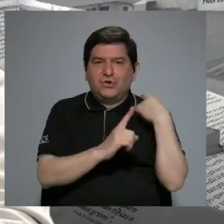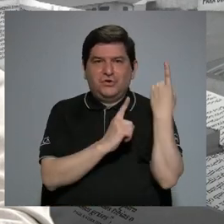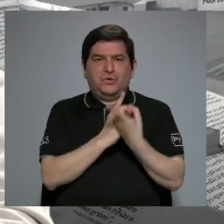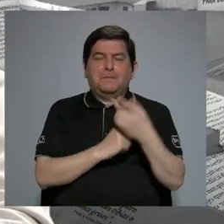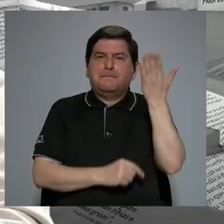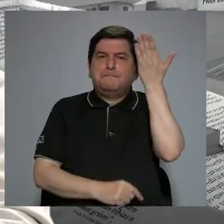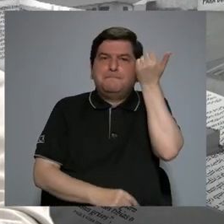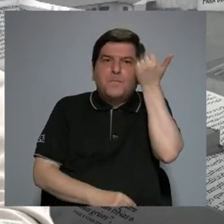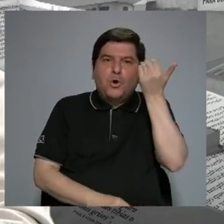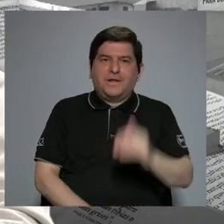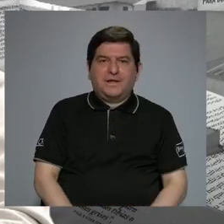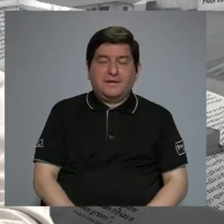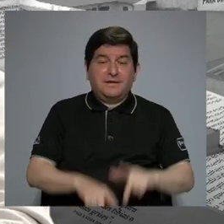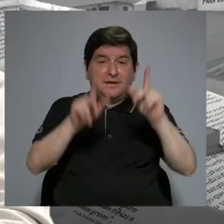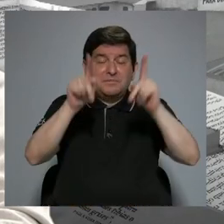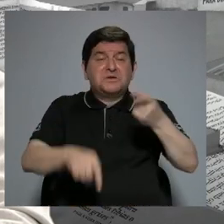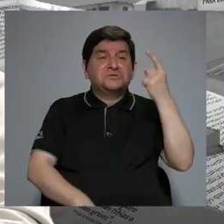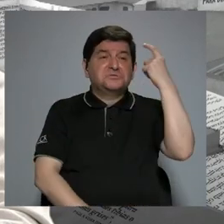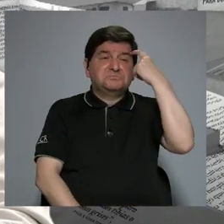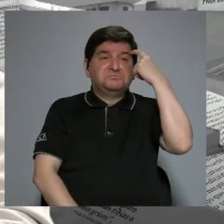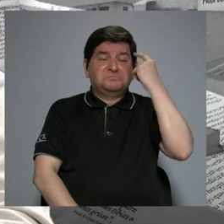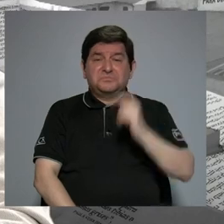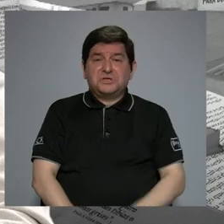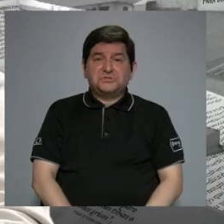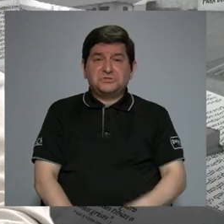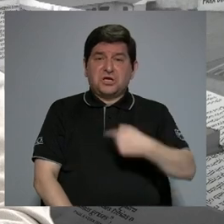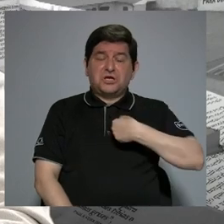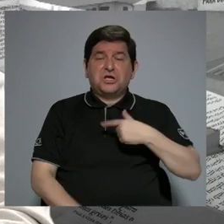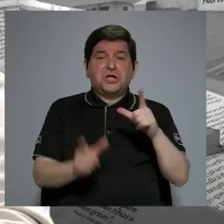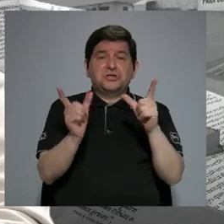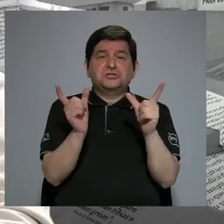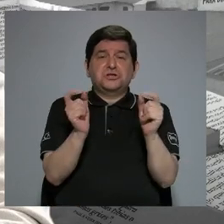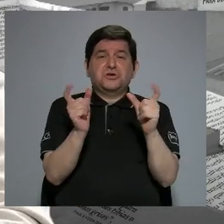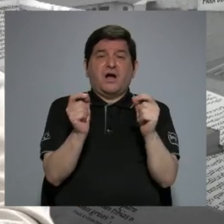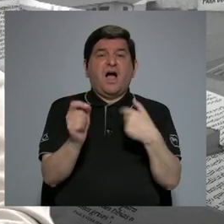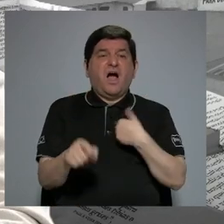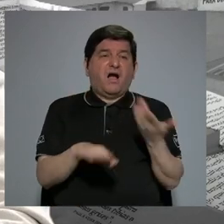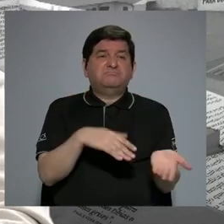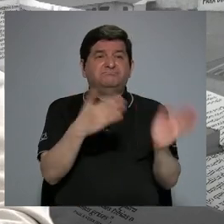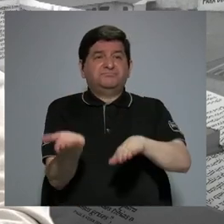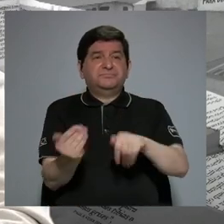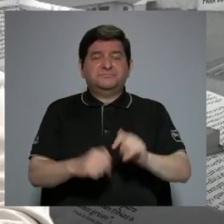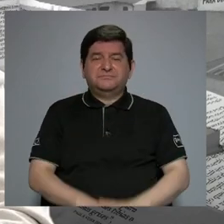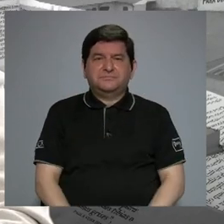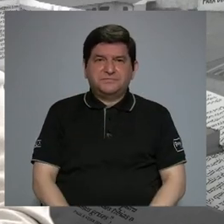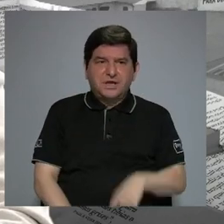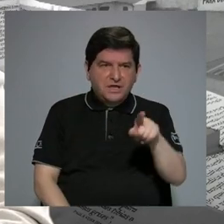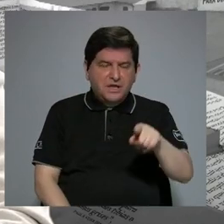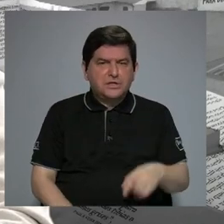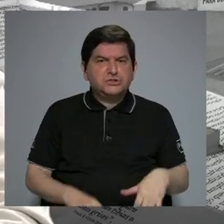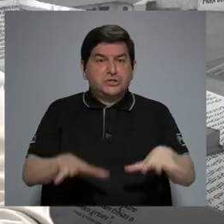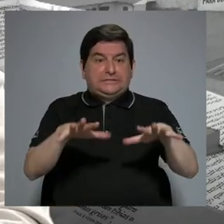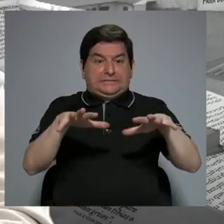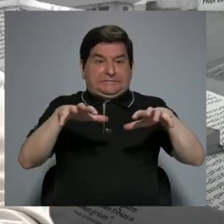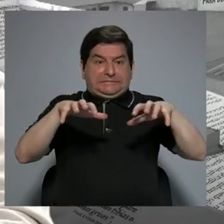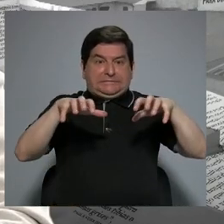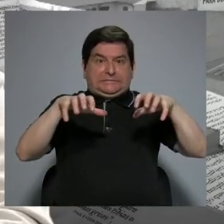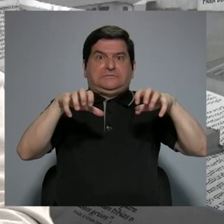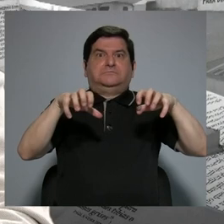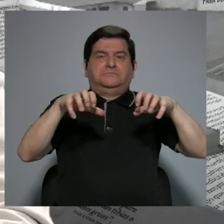Porque mucha gente sigue pensando que cuando yo tengo cáncer me voy a morir y eso me ocasiona mucho estrés.